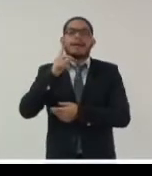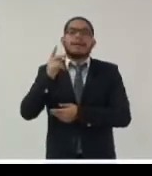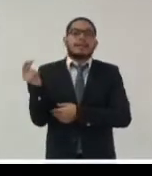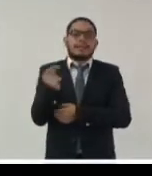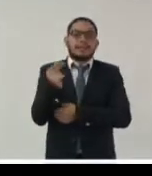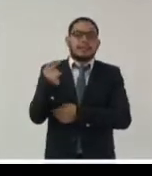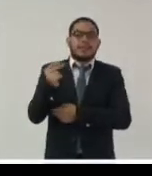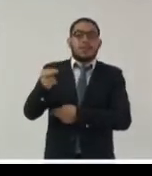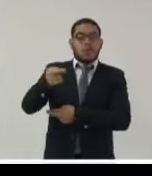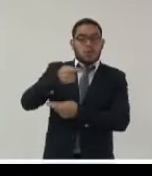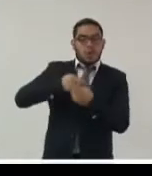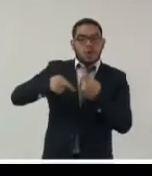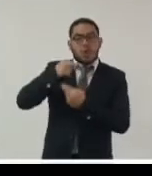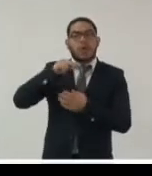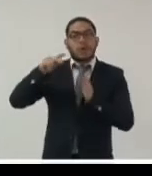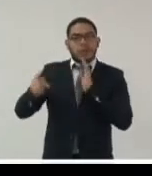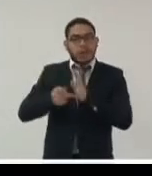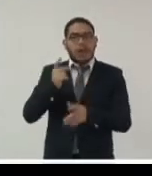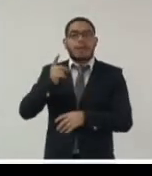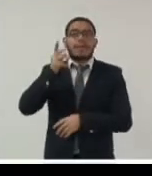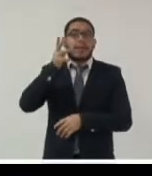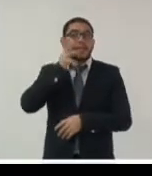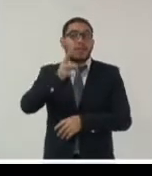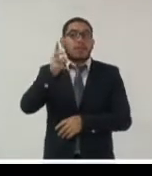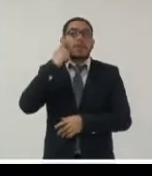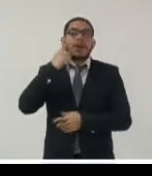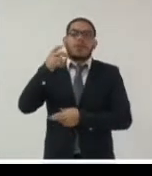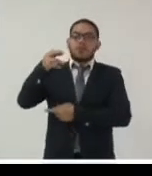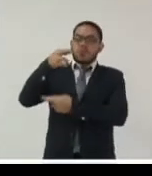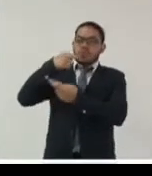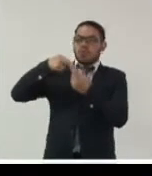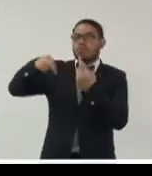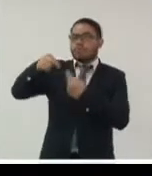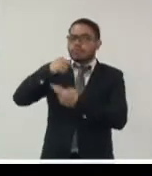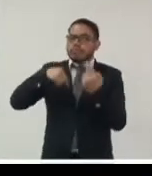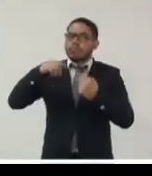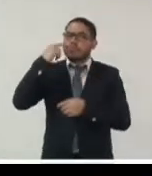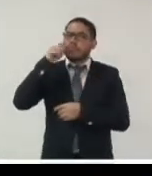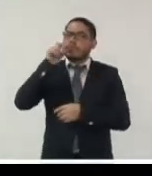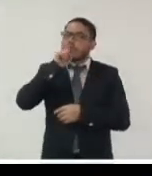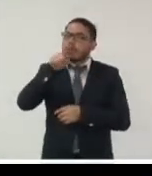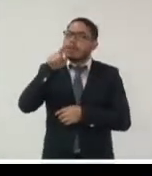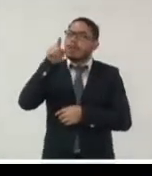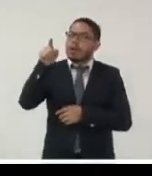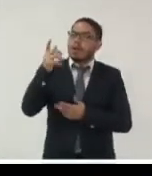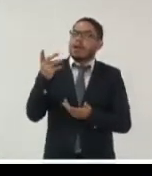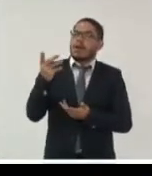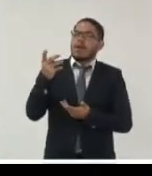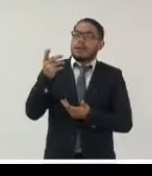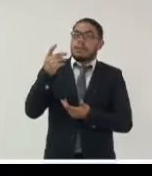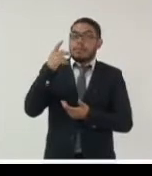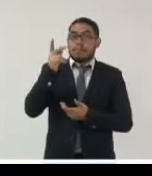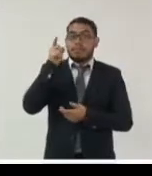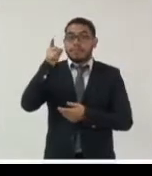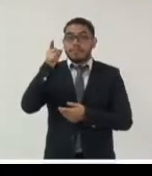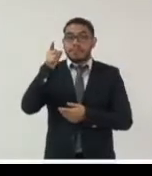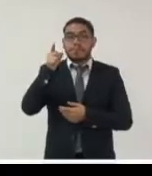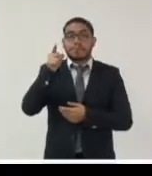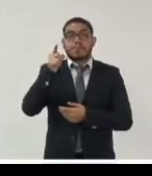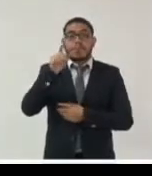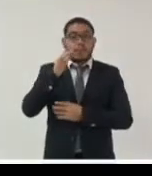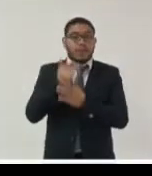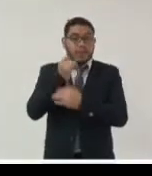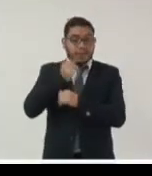el futuro para cruzar rehusar estos datos pero estos datos no pueden quedarse preservados